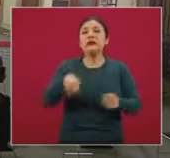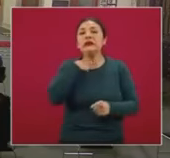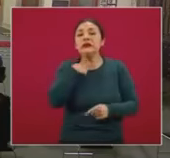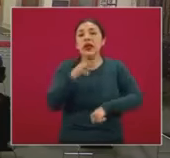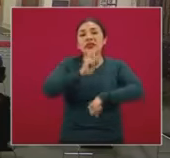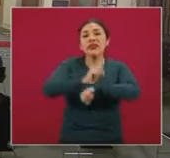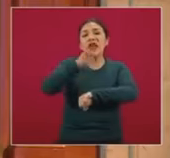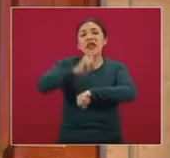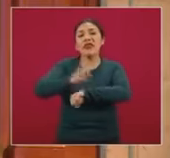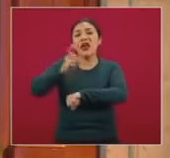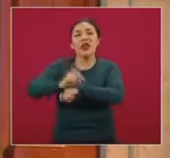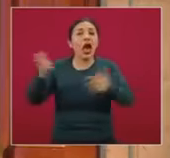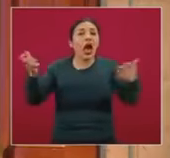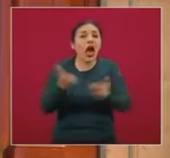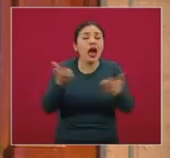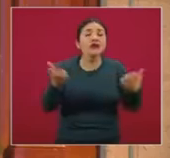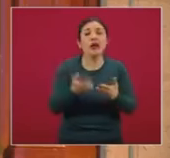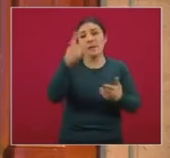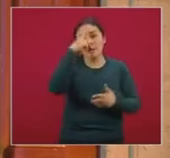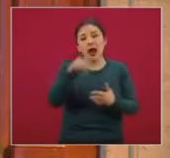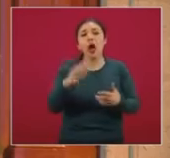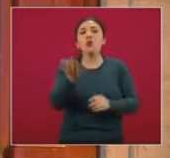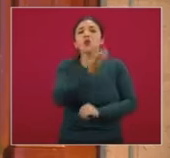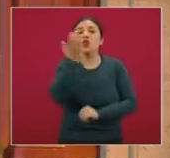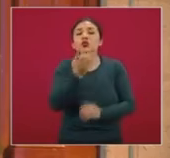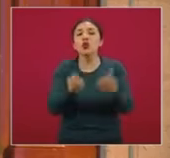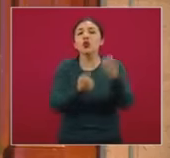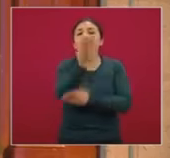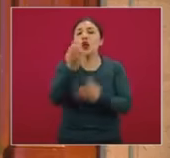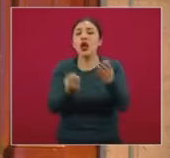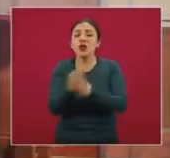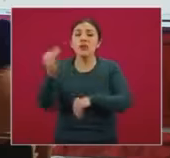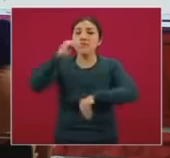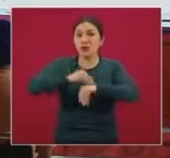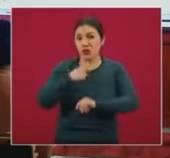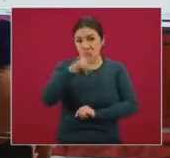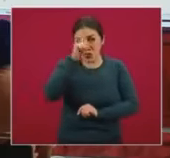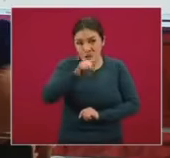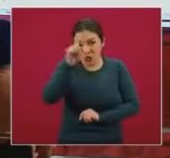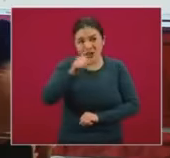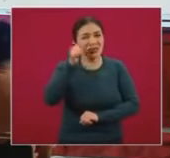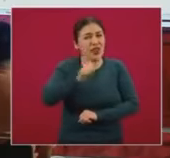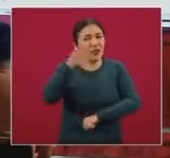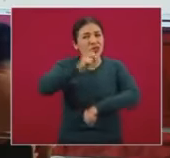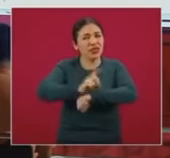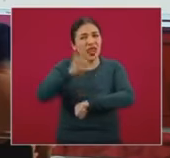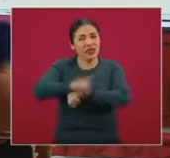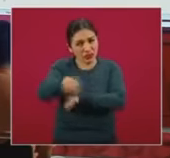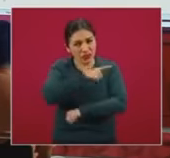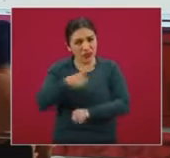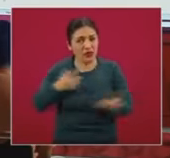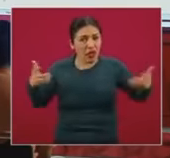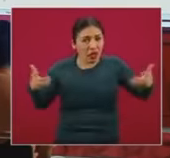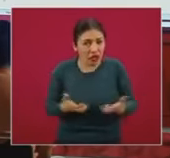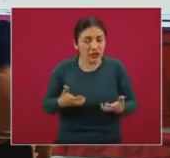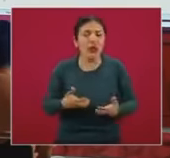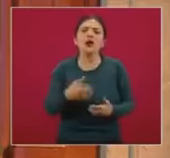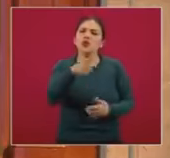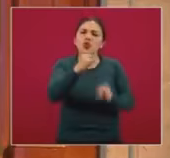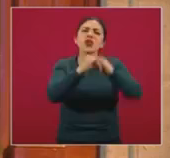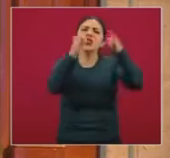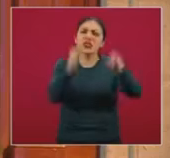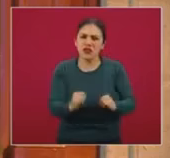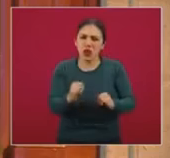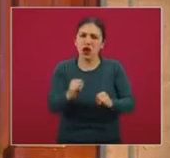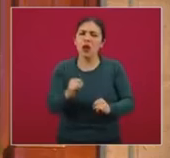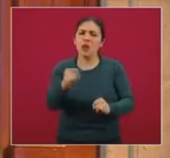el día a día todas aquellas actividades. Estos nuevos hábitos que estamos recomendándose, implementen en lo individual, que si lo